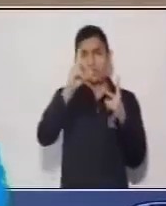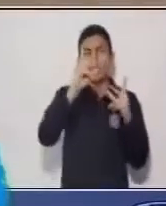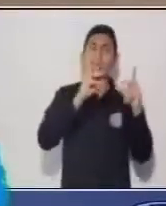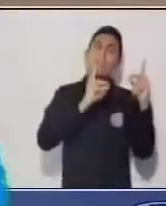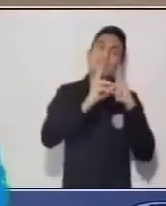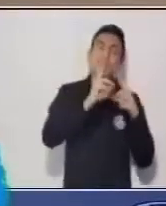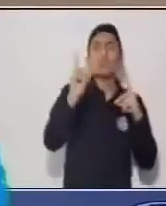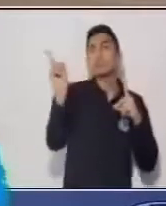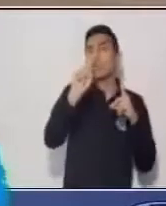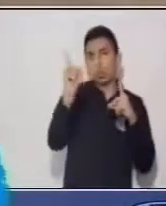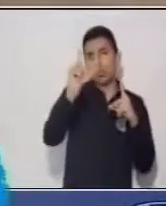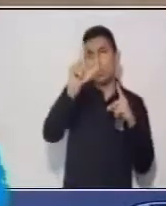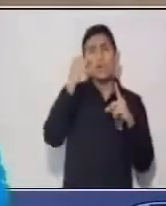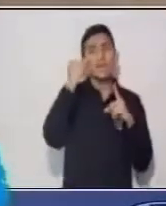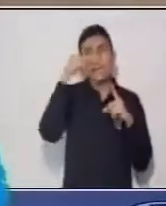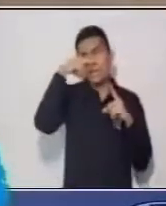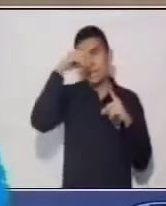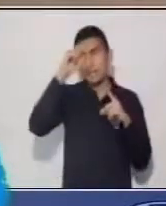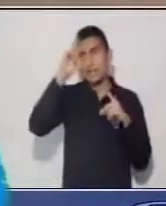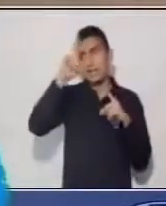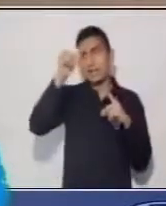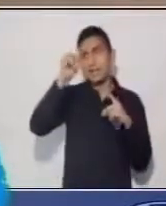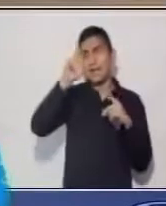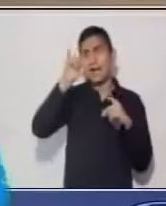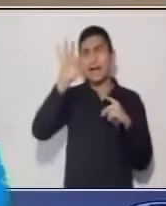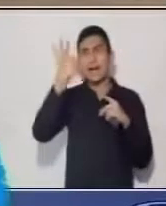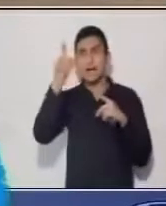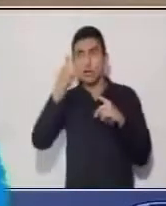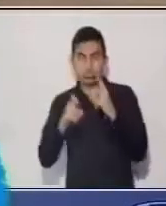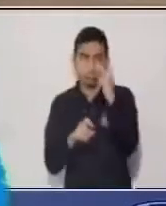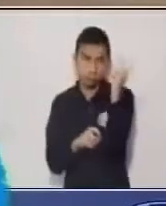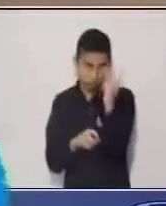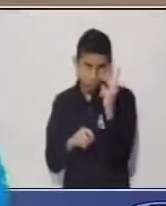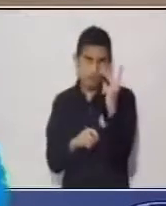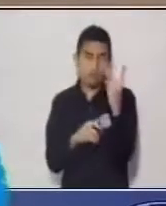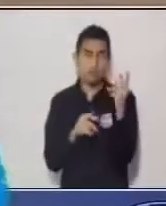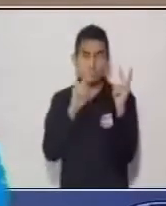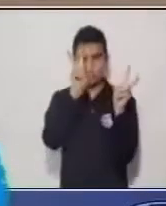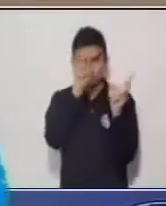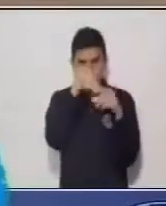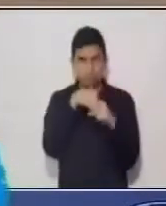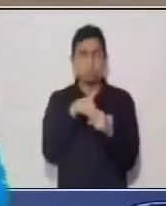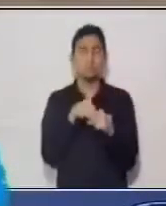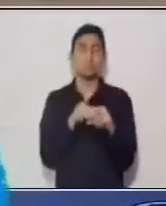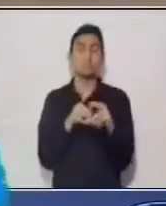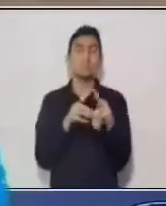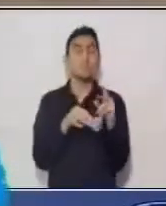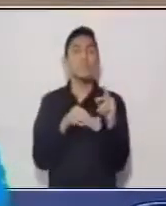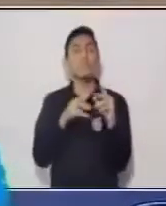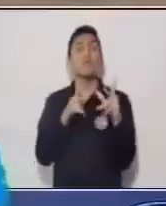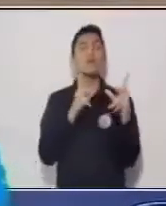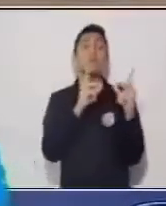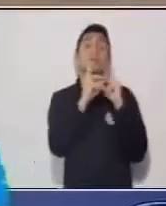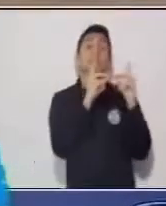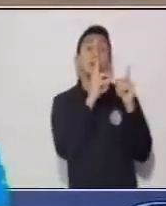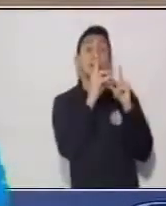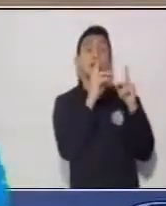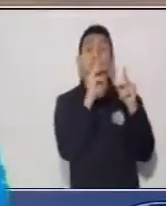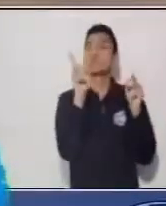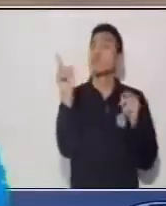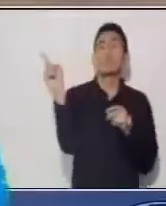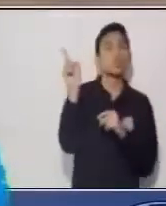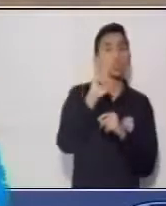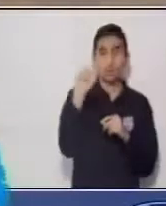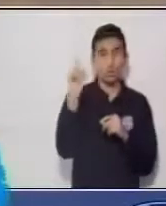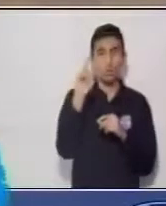¿Y cuáles son estos? Bueno, los diálogos literarios son aquellos que vamos a encontrar